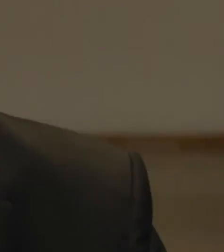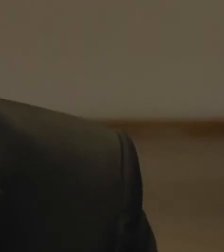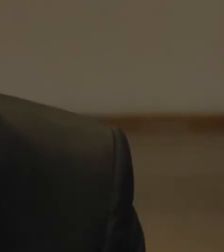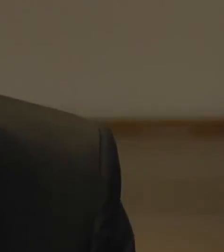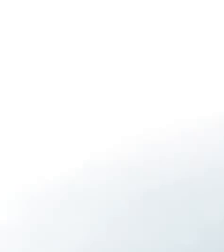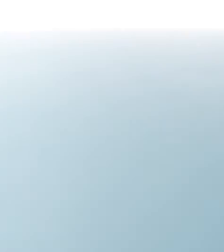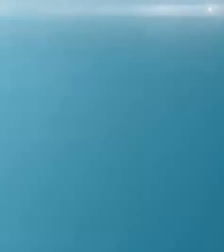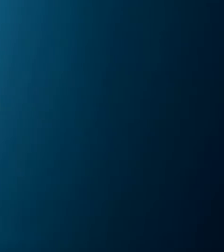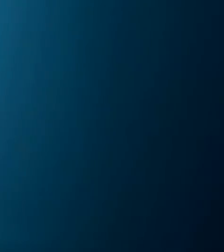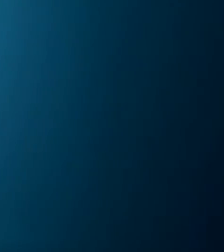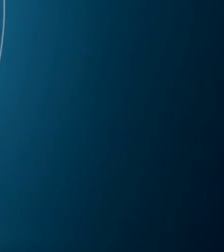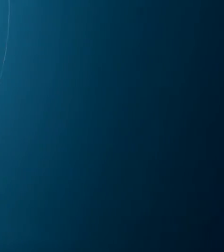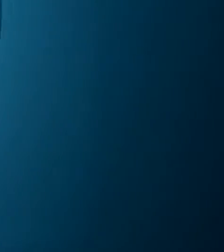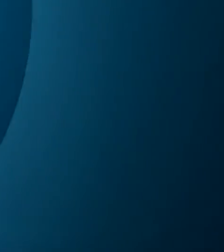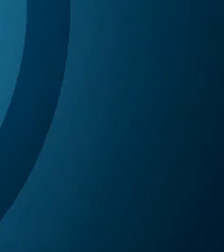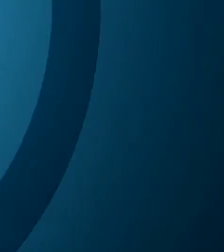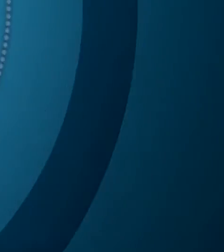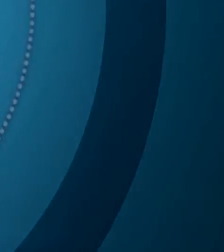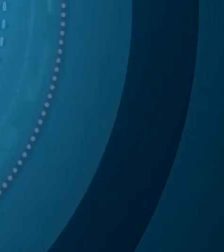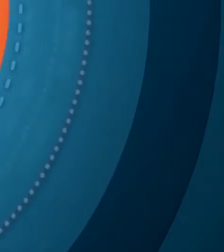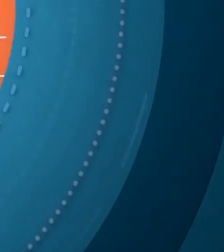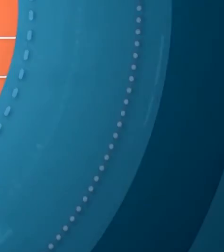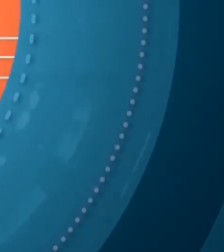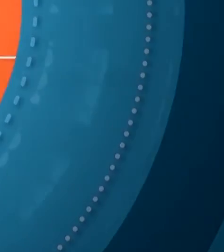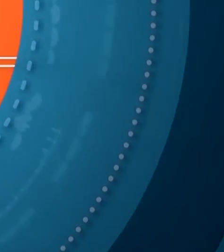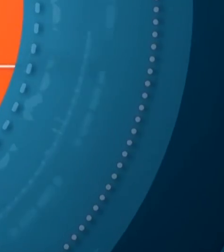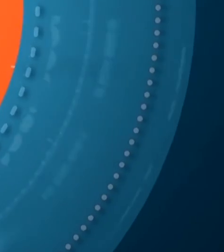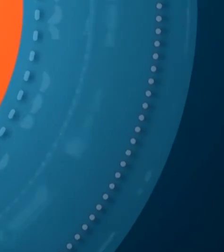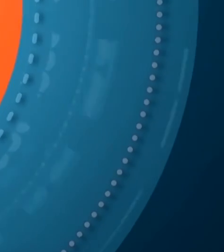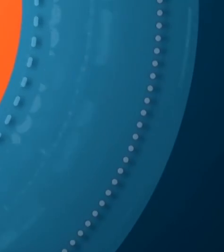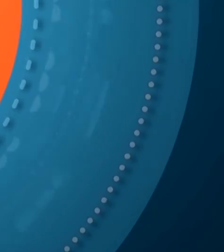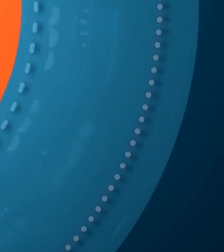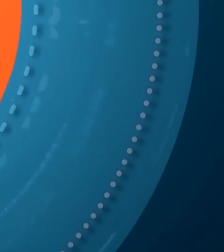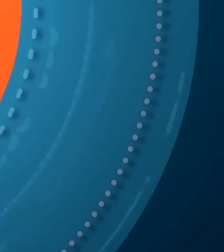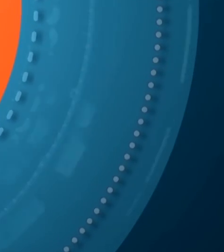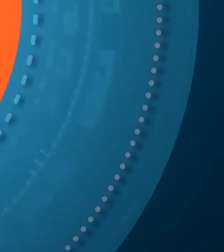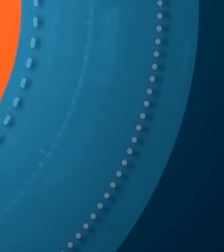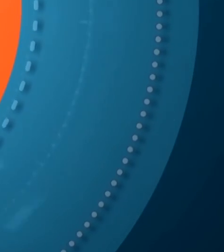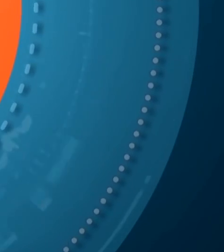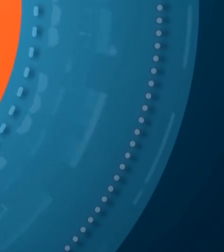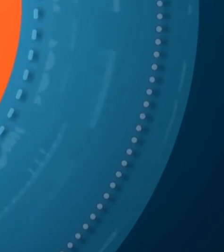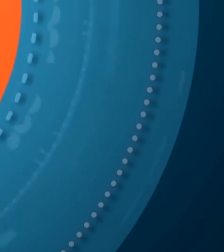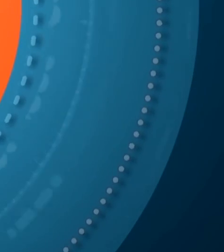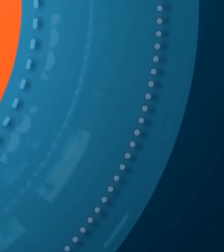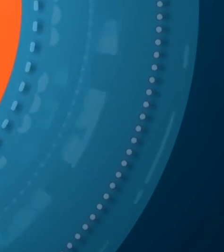semipresencial La feria semipresencial